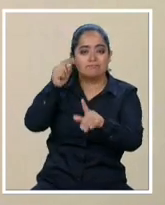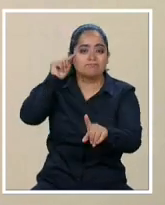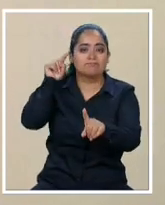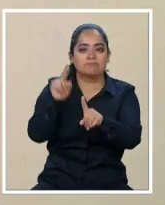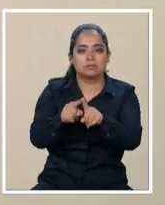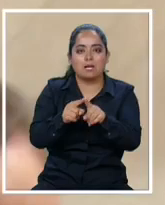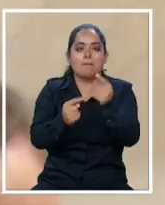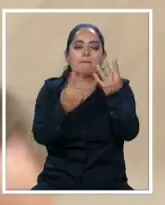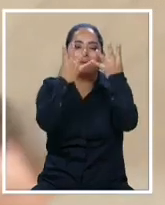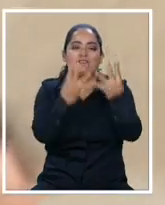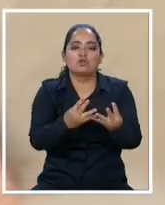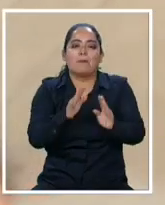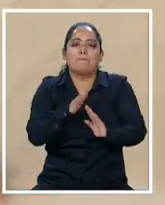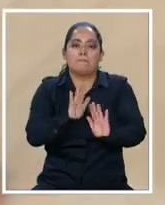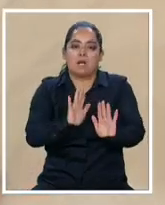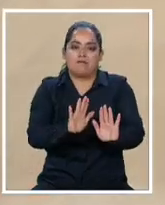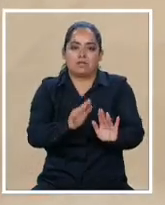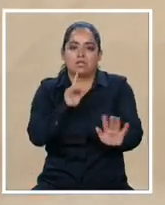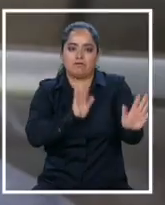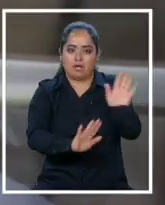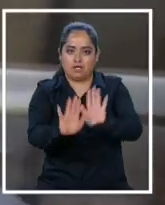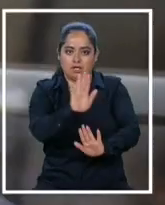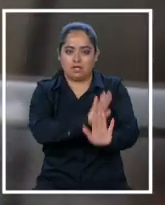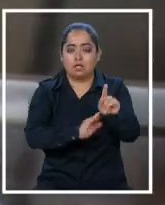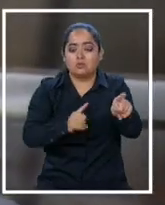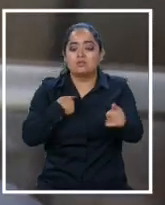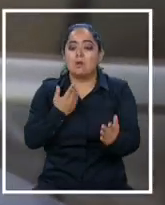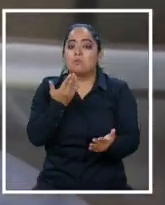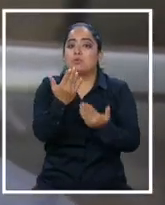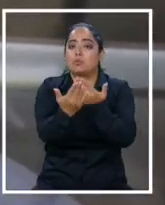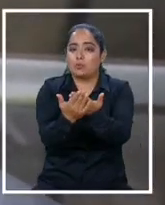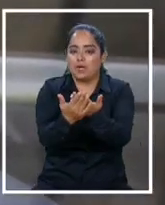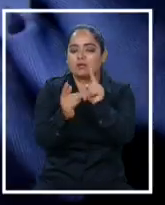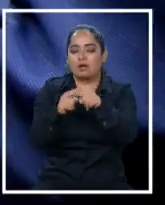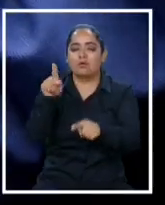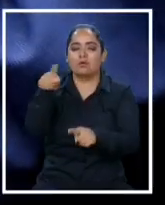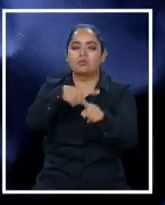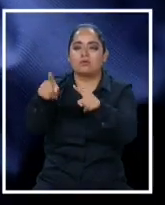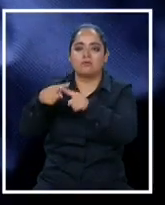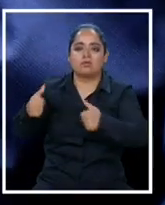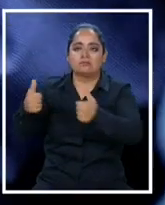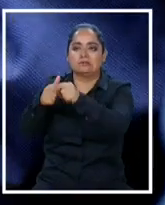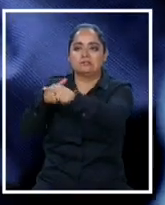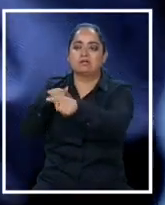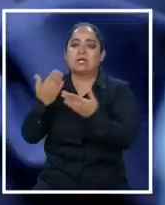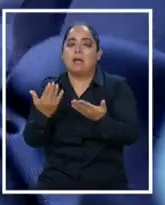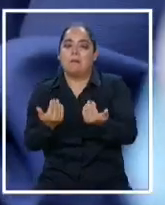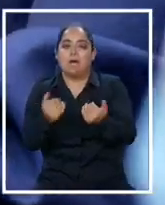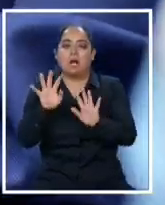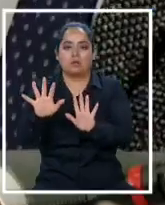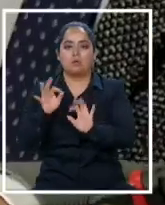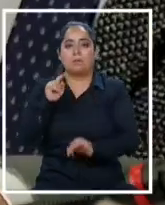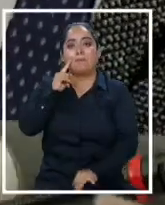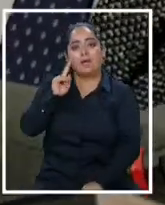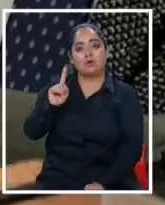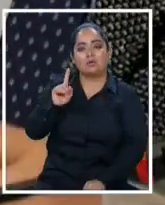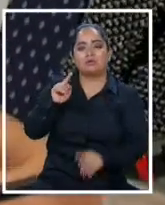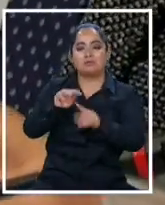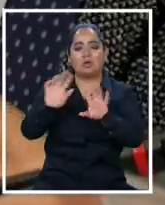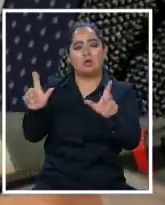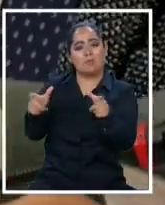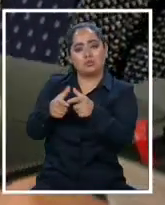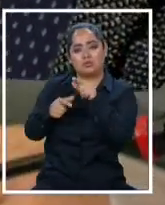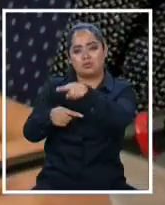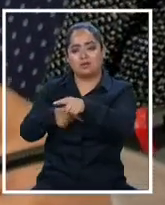prisiones preventivas. Propuesta que tendrán que analizar las nuevas autoridades mientras el actual Congreso y particularmente la Comisión de